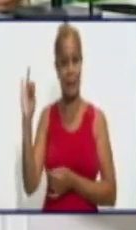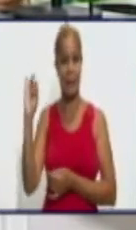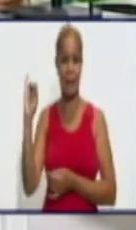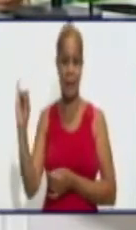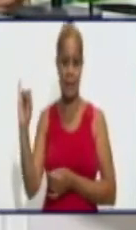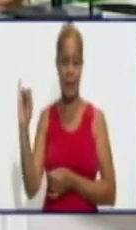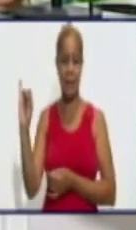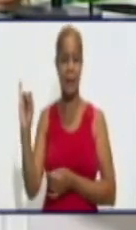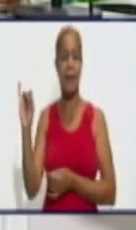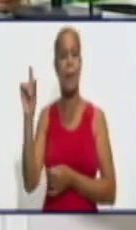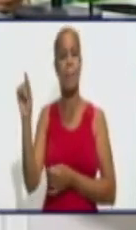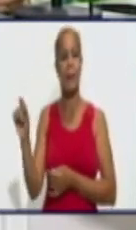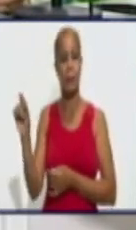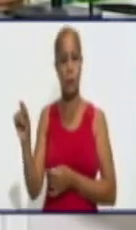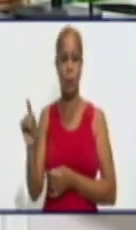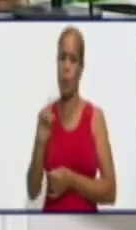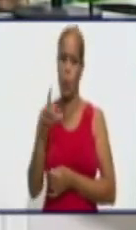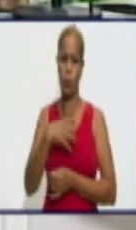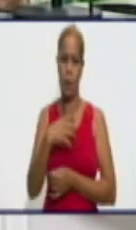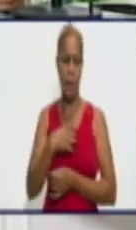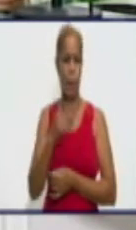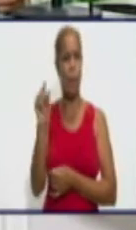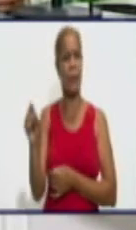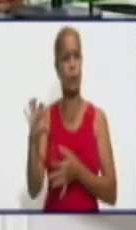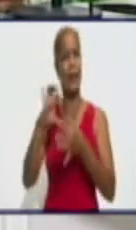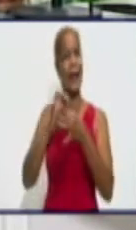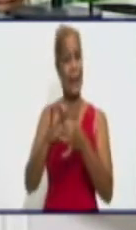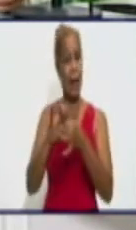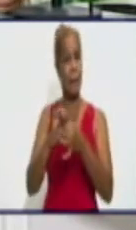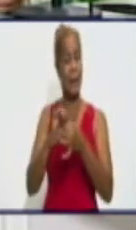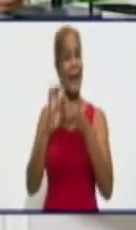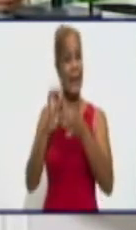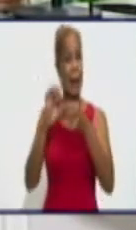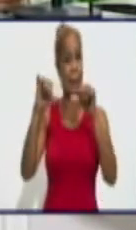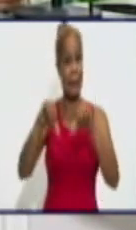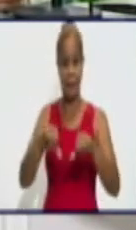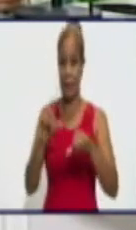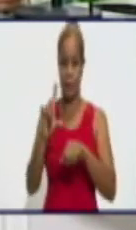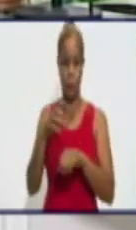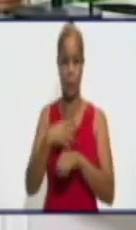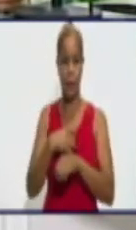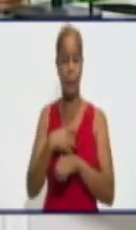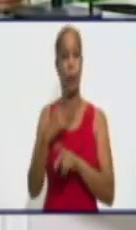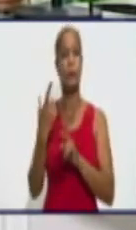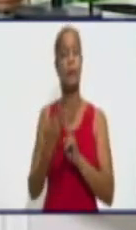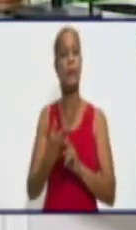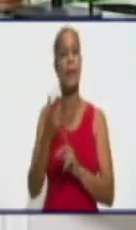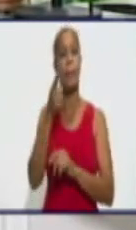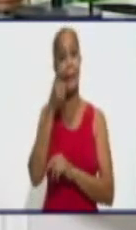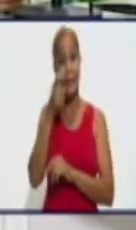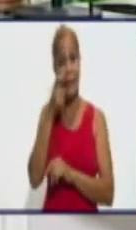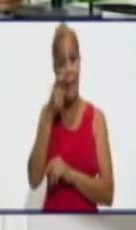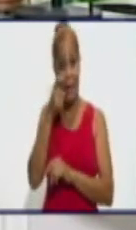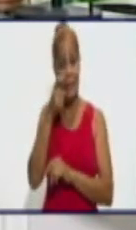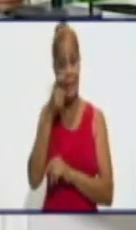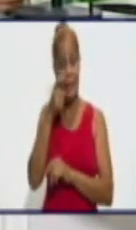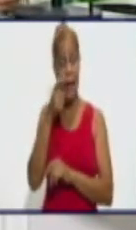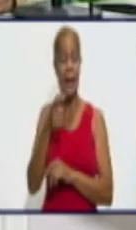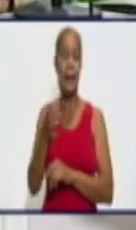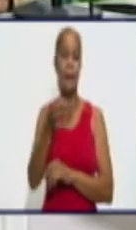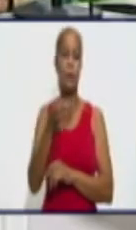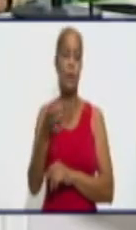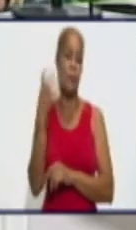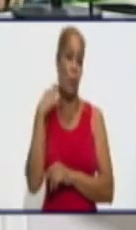Afortunadamente no tenemos ni pacientes graves ni críticos y en vigilancia intensiva tenemos 25 pacientes en el Hospital Celia Sánchez